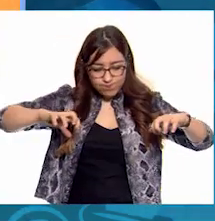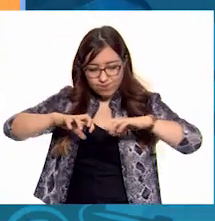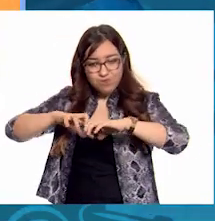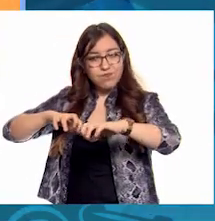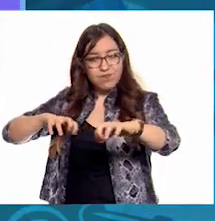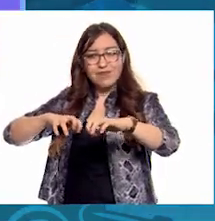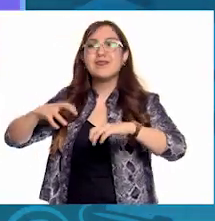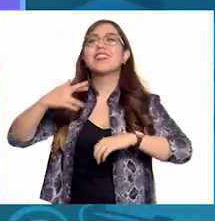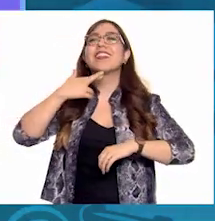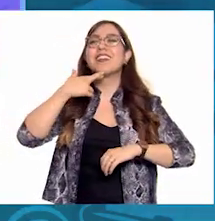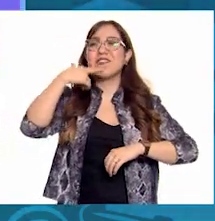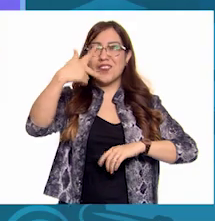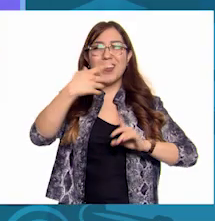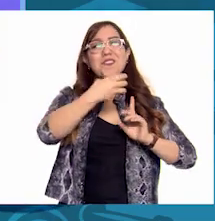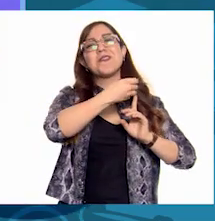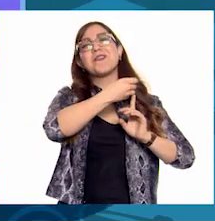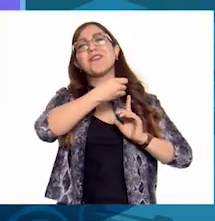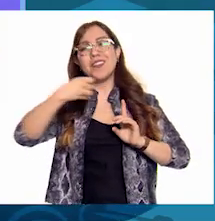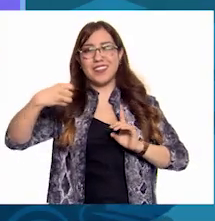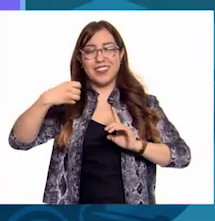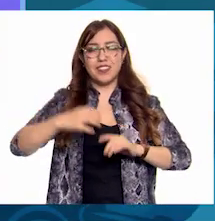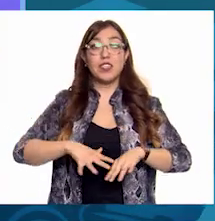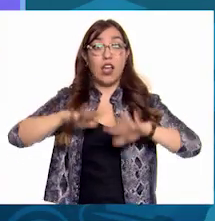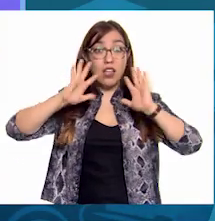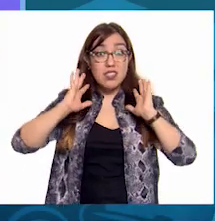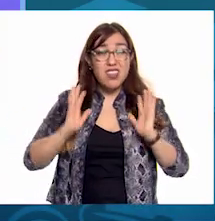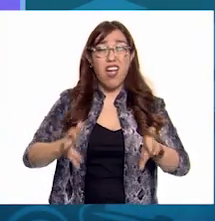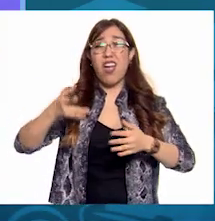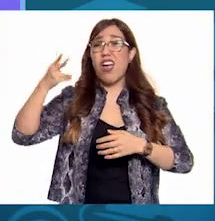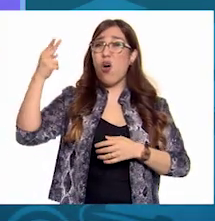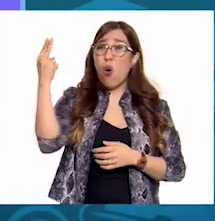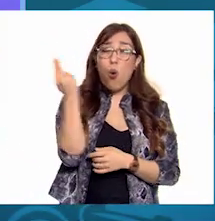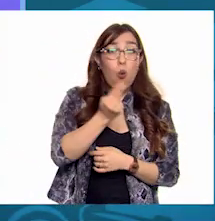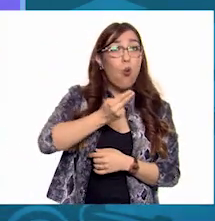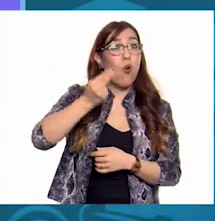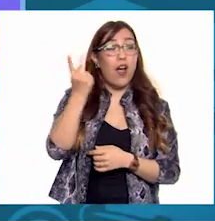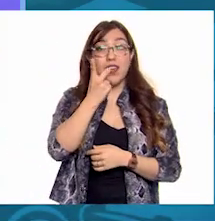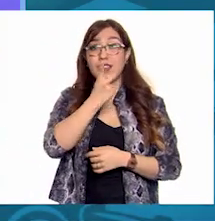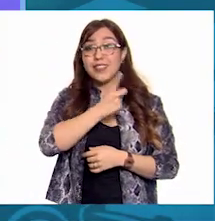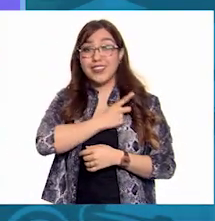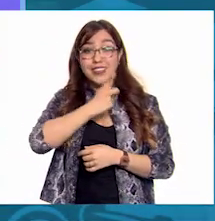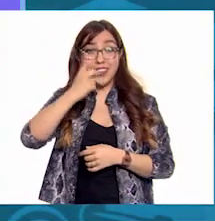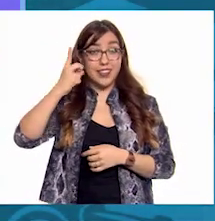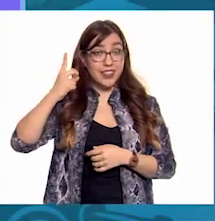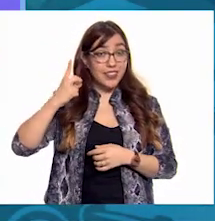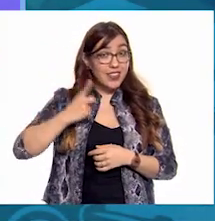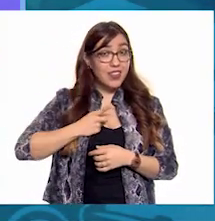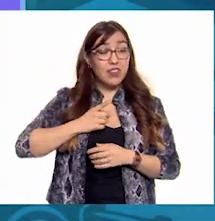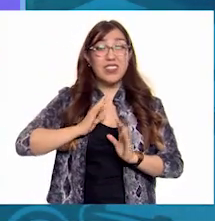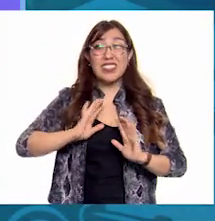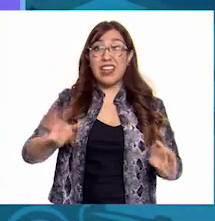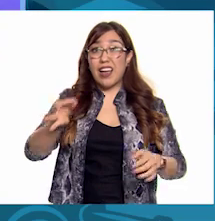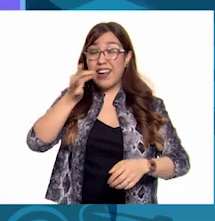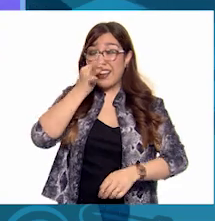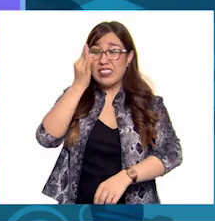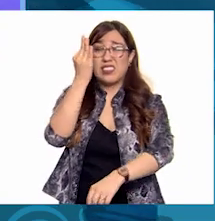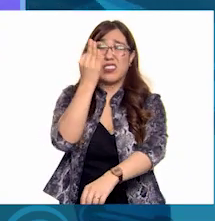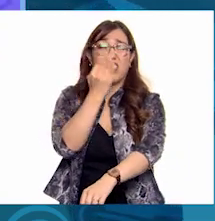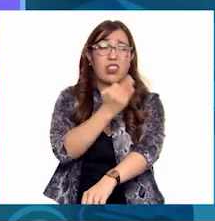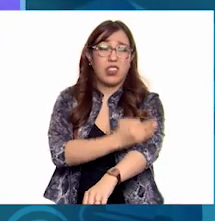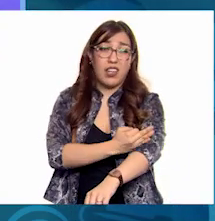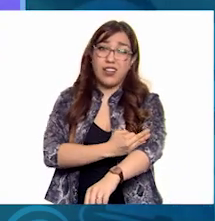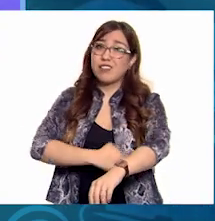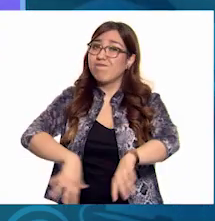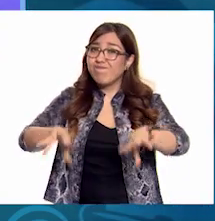mejor. Debemos hacer algo urgentemente, que se hace tarde. No